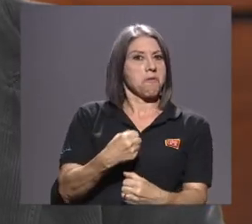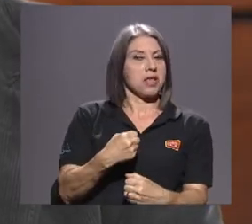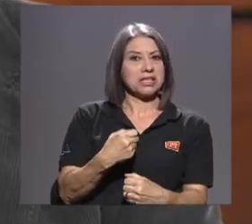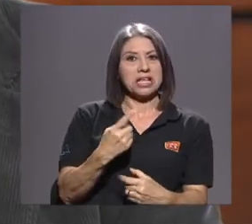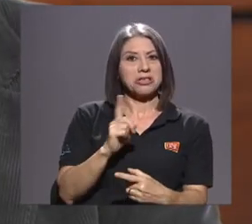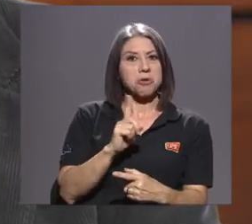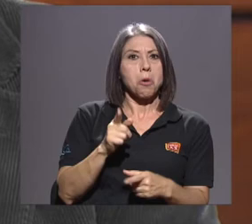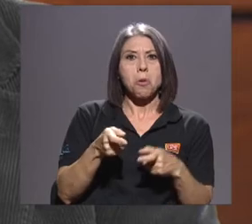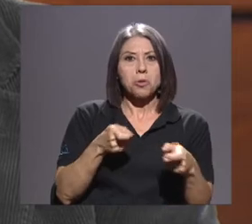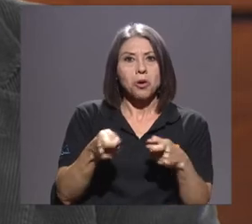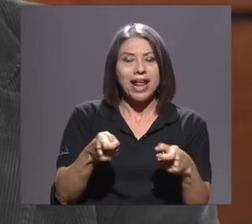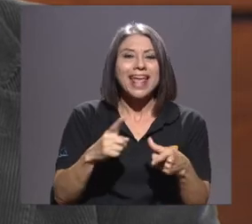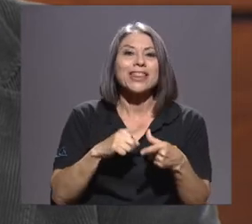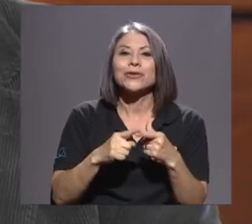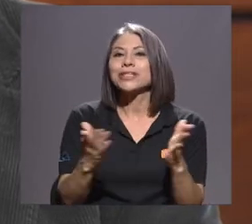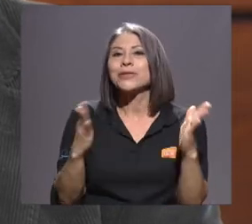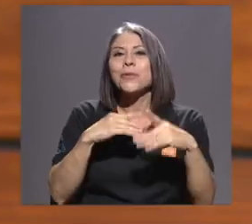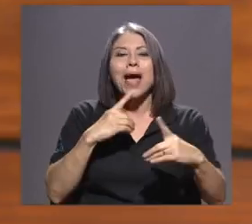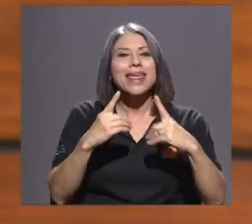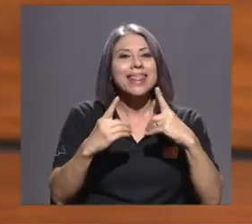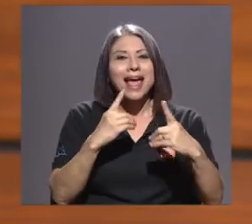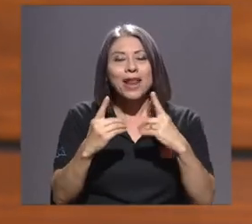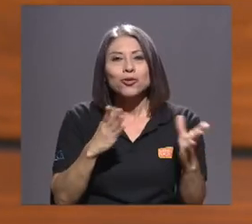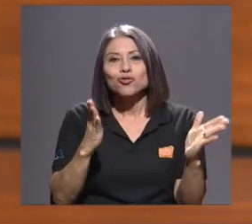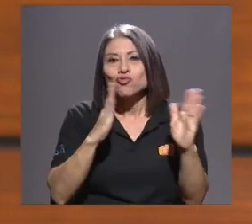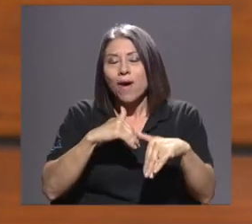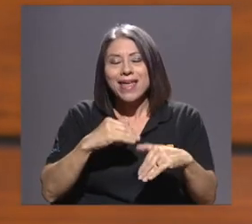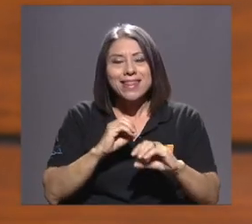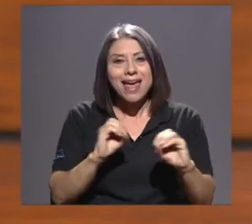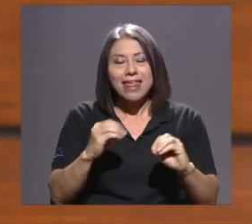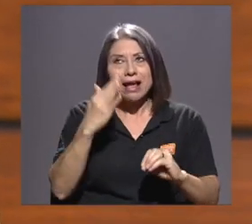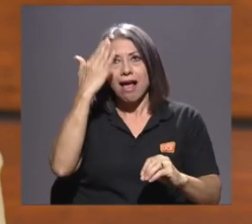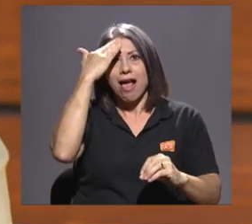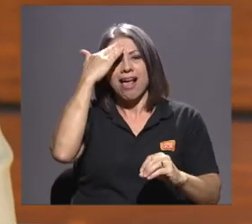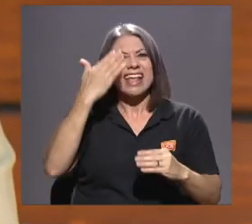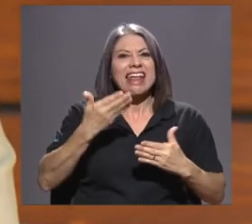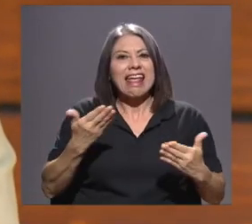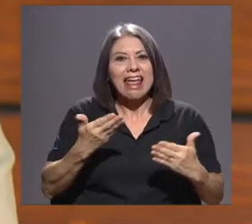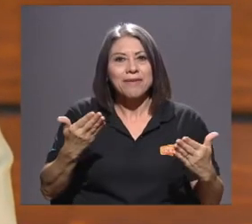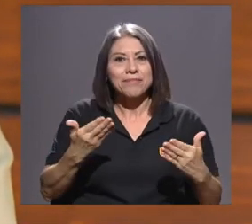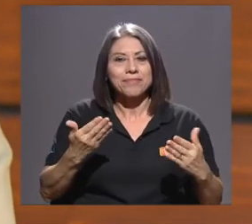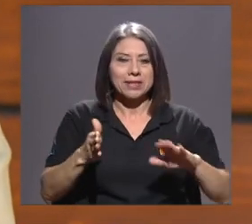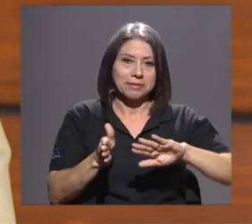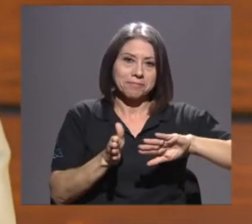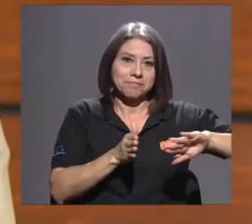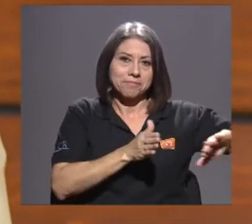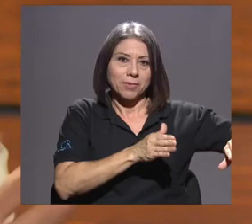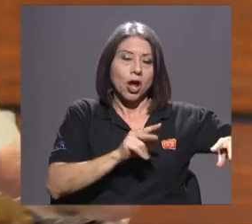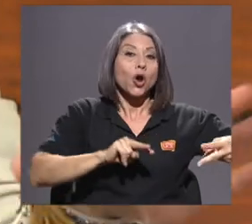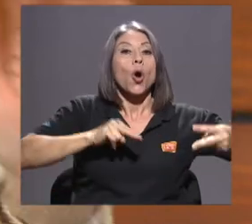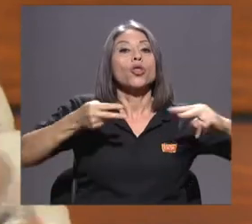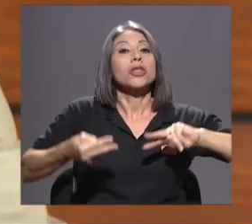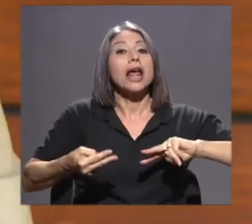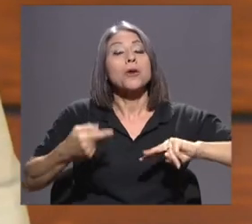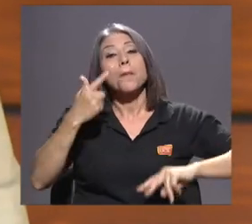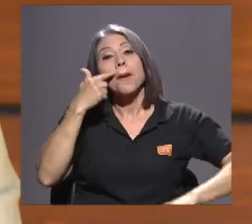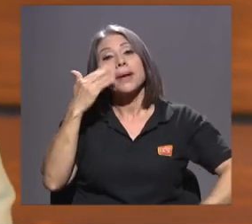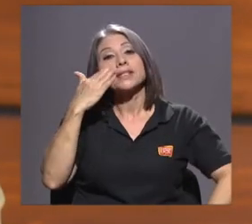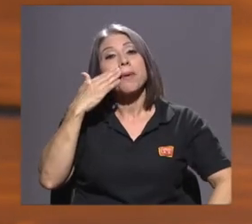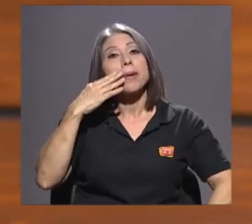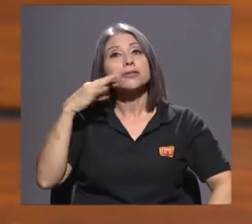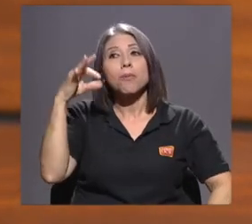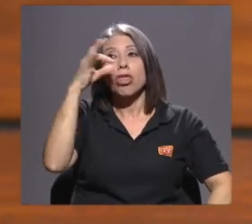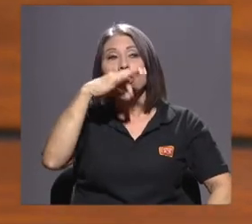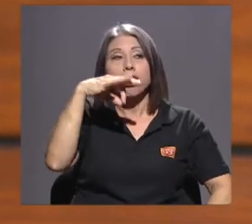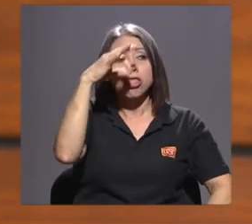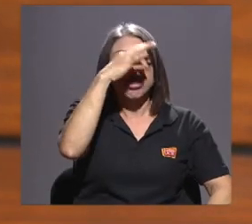genero estos diálogos y no sé en qué estoy. Lo contrario son los mamás y papás despistados con esta falacia que